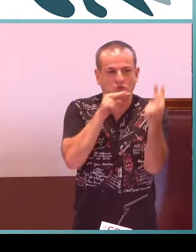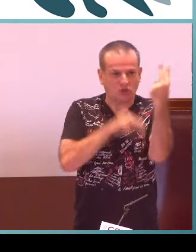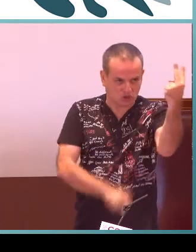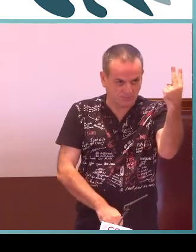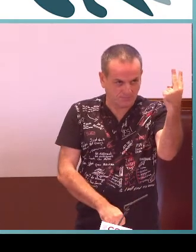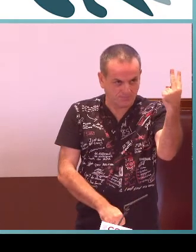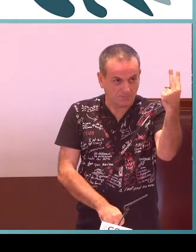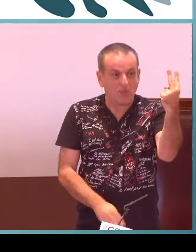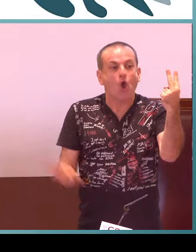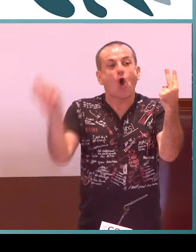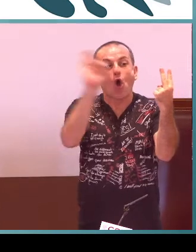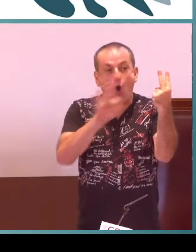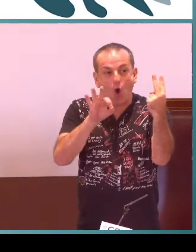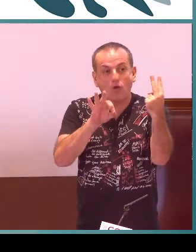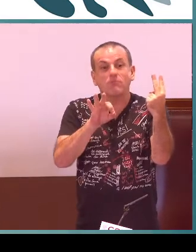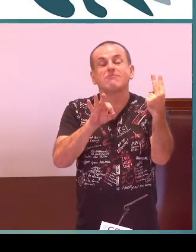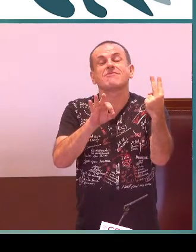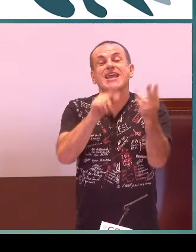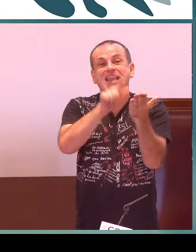Puede incorporar dos asignaturas.